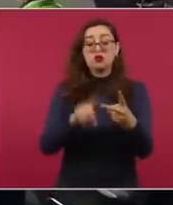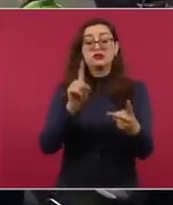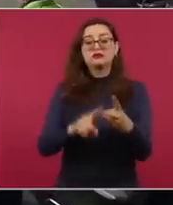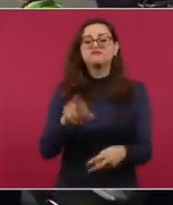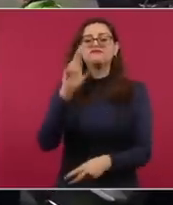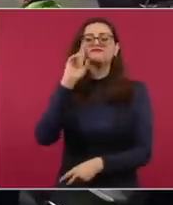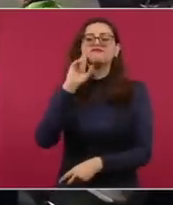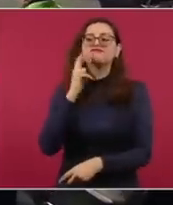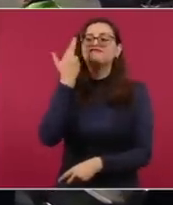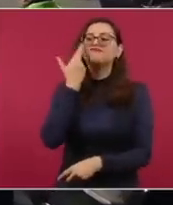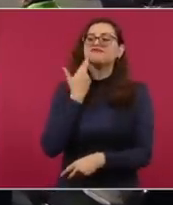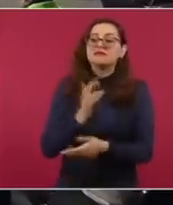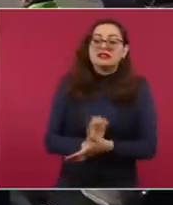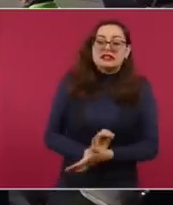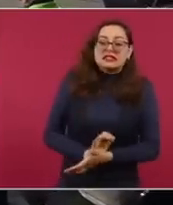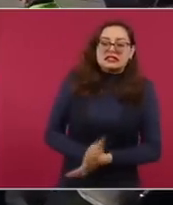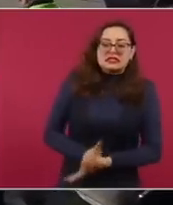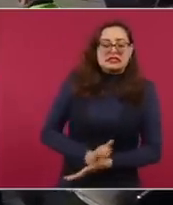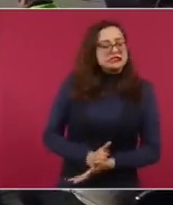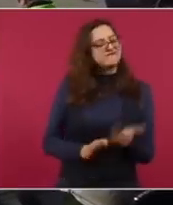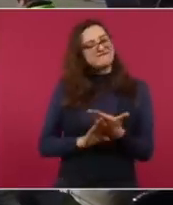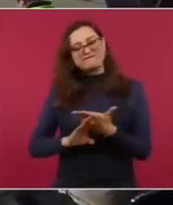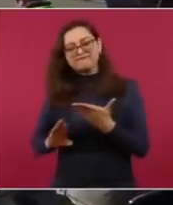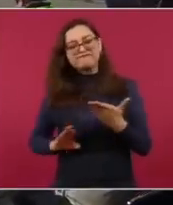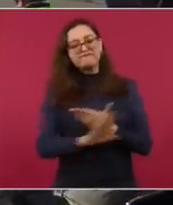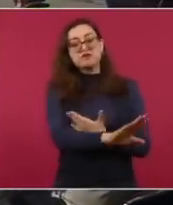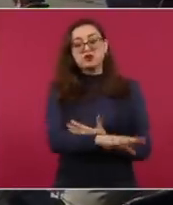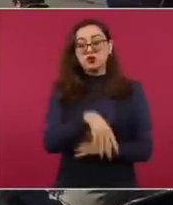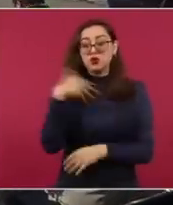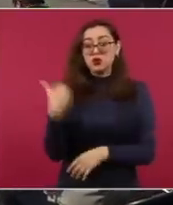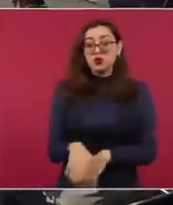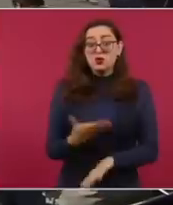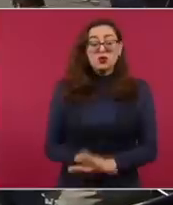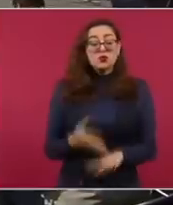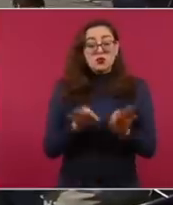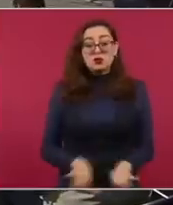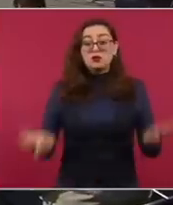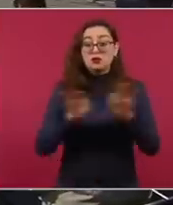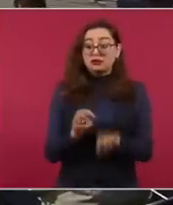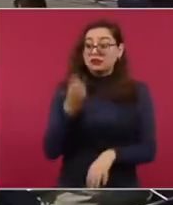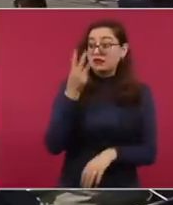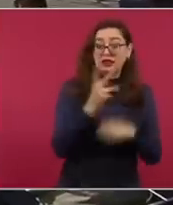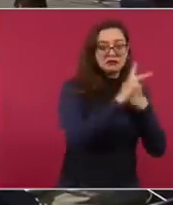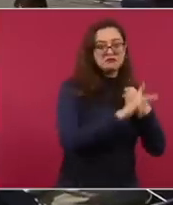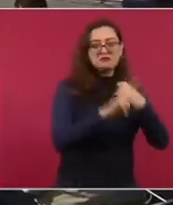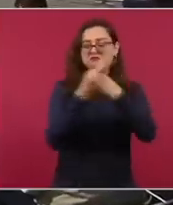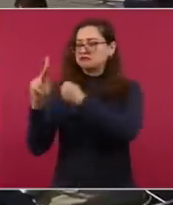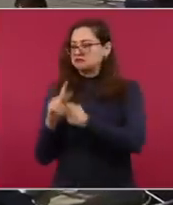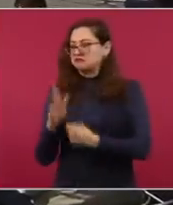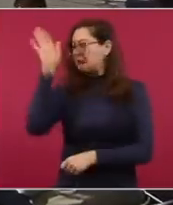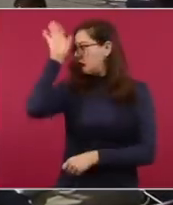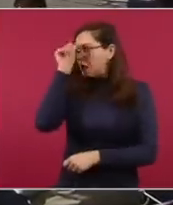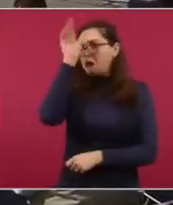para trabajar los tres países en contra del racismo que en el caso de nuestras comunidades, sobre todo en los Estados